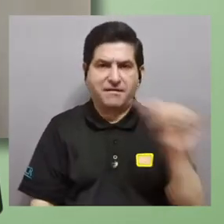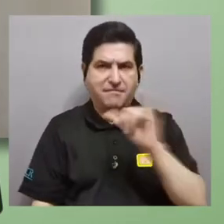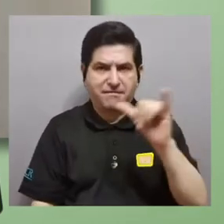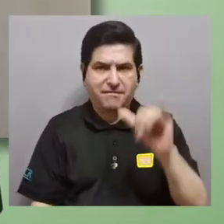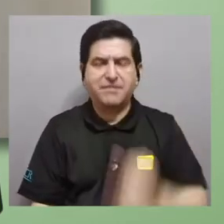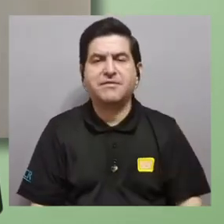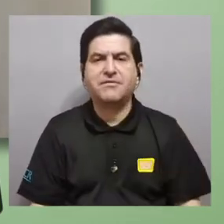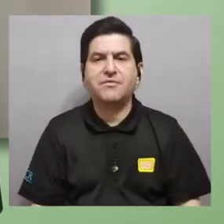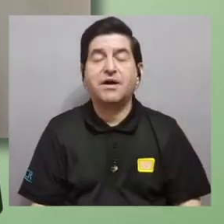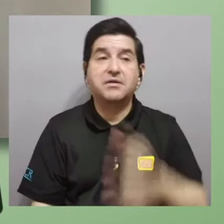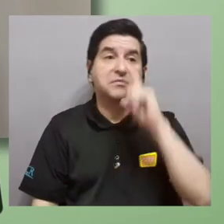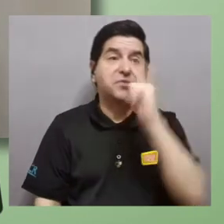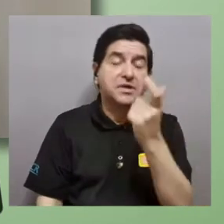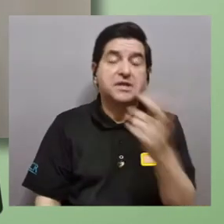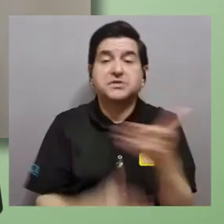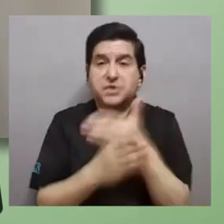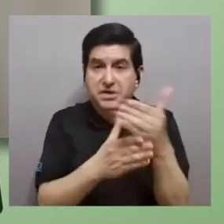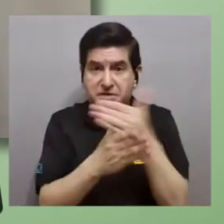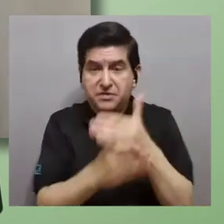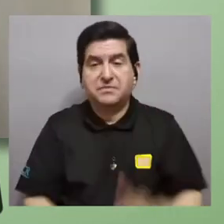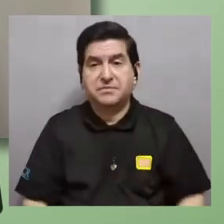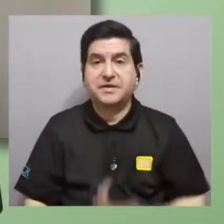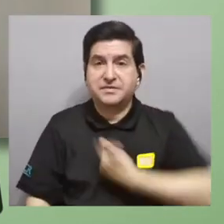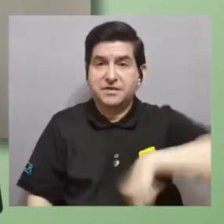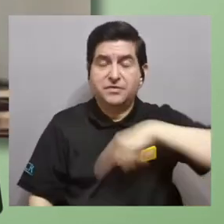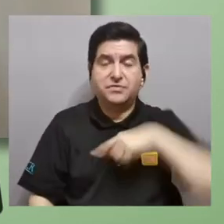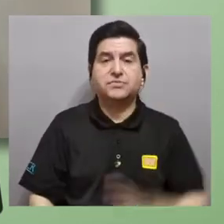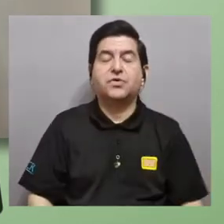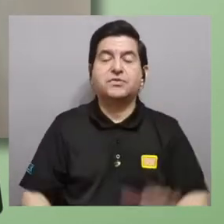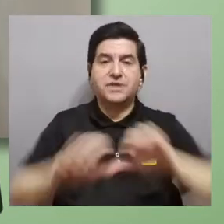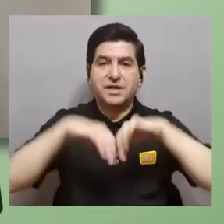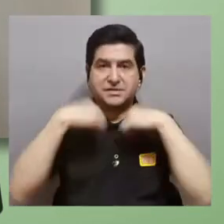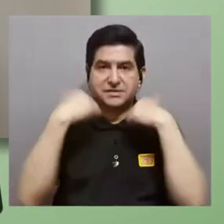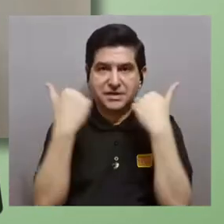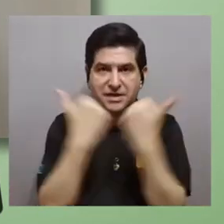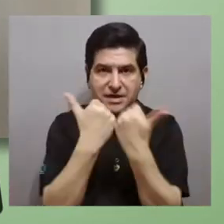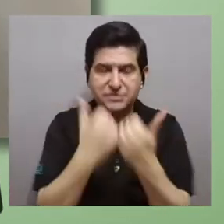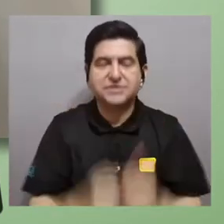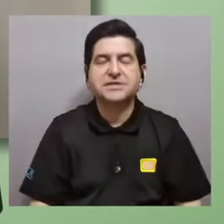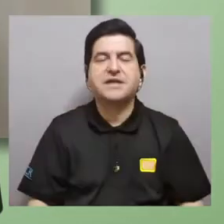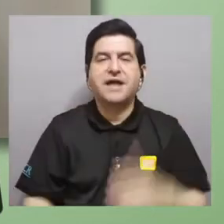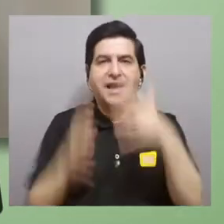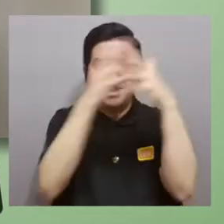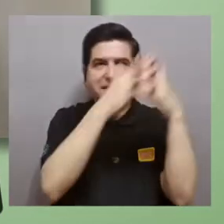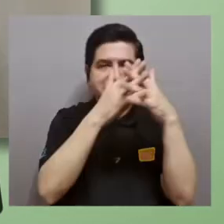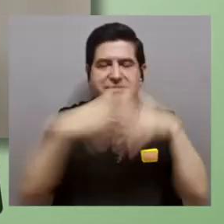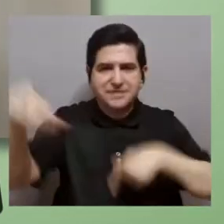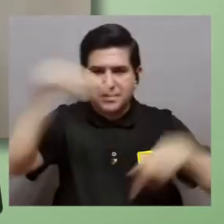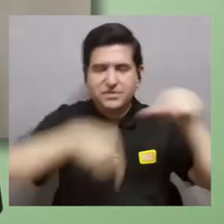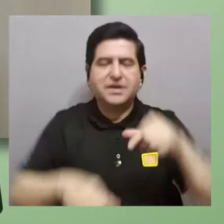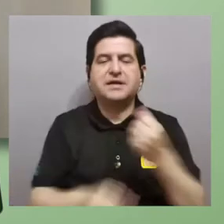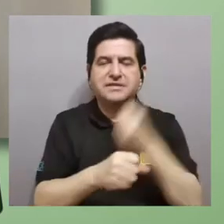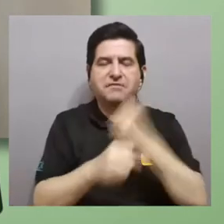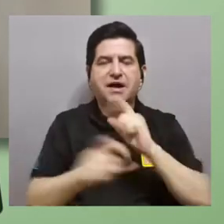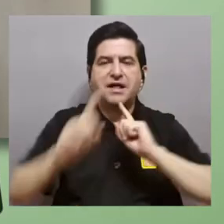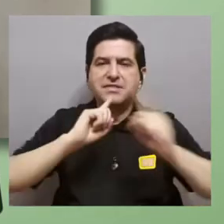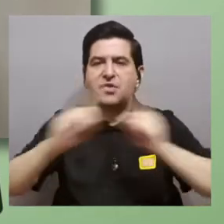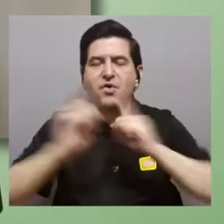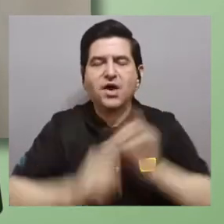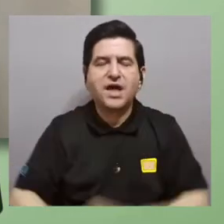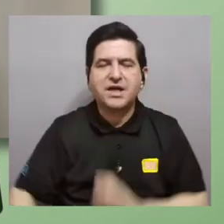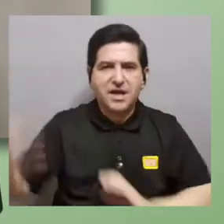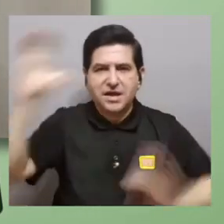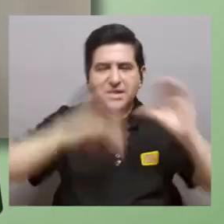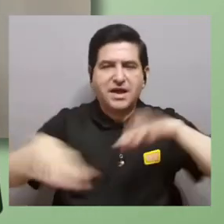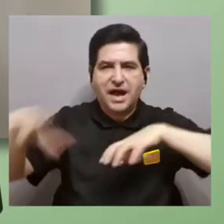la carrera también tenemos la suerte de compartir a través de la Sociedad Estadounidense de Química donde ambos hemos trabajado un poquito